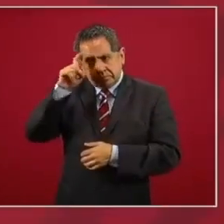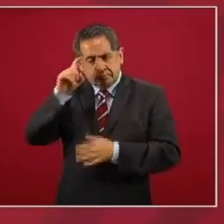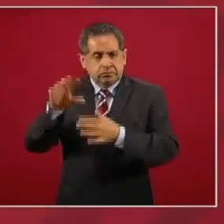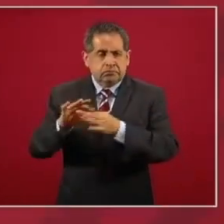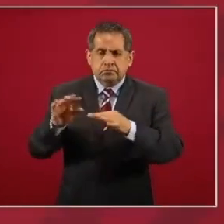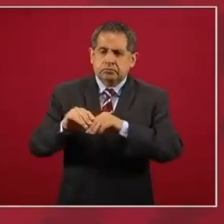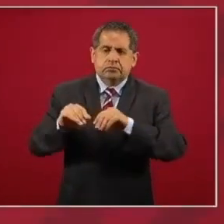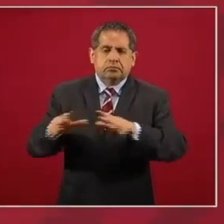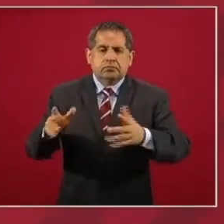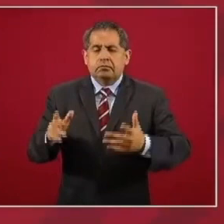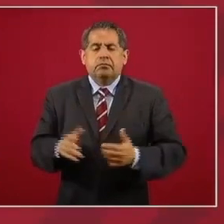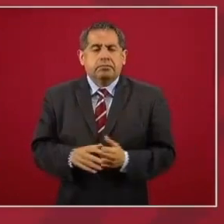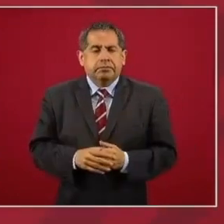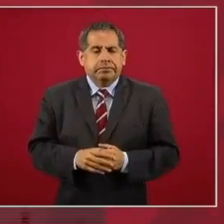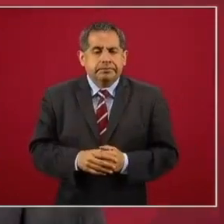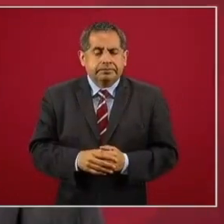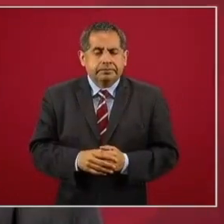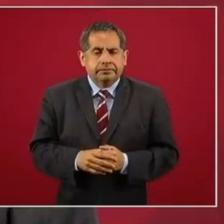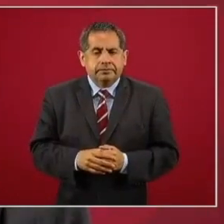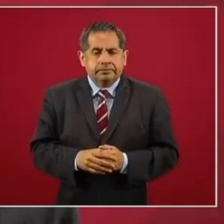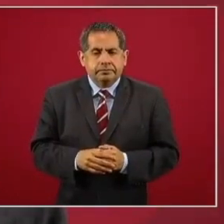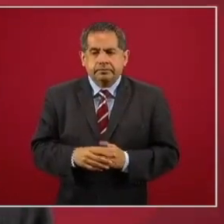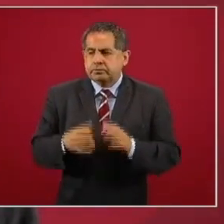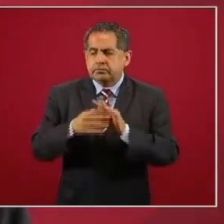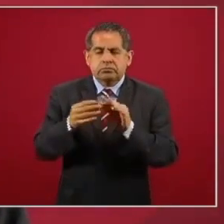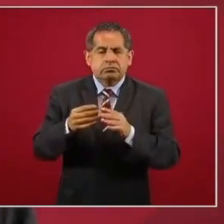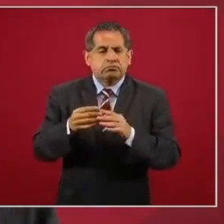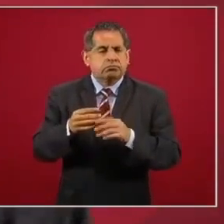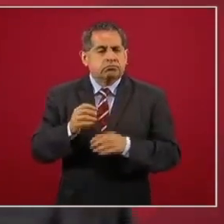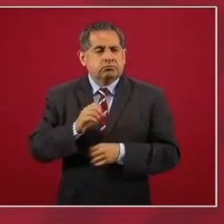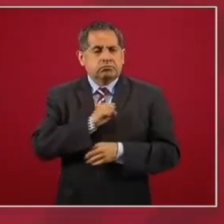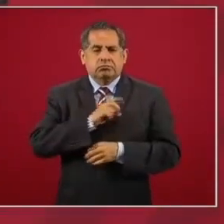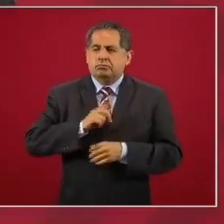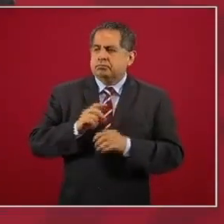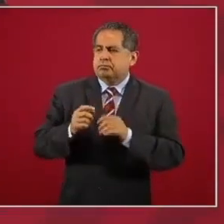la sana distancia,